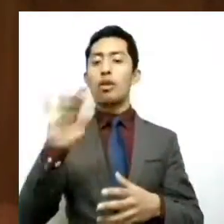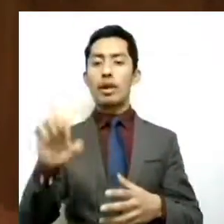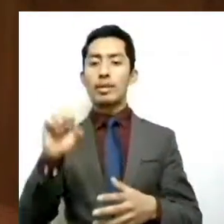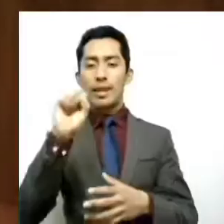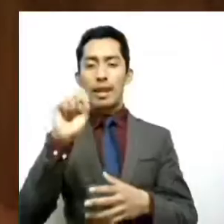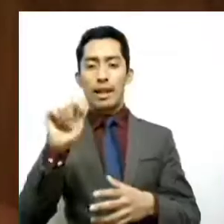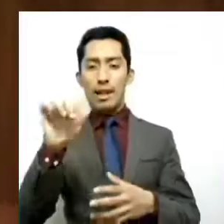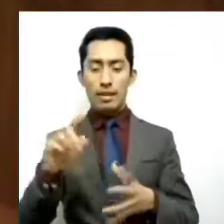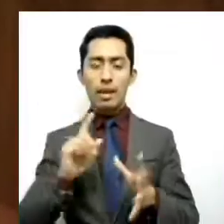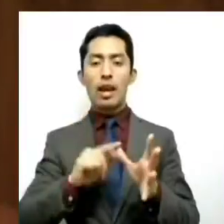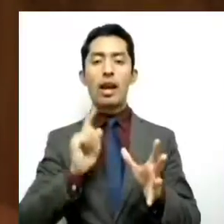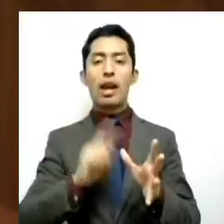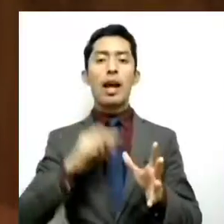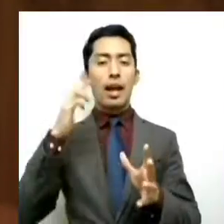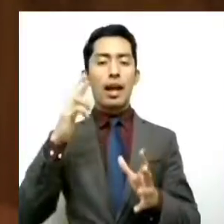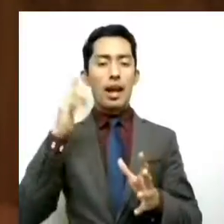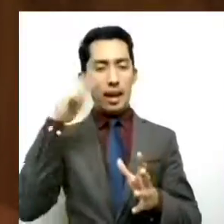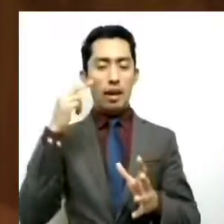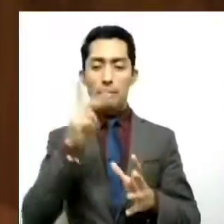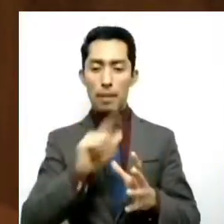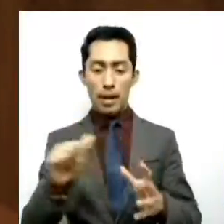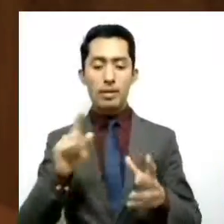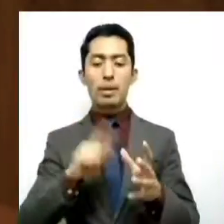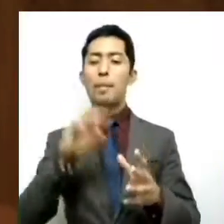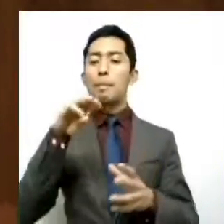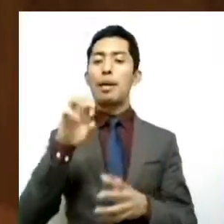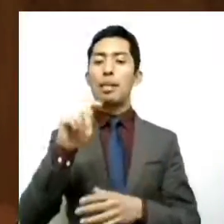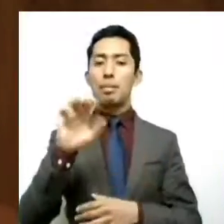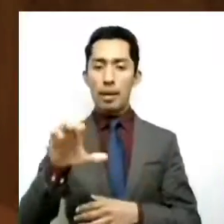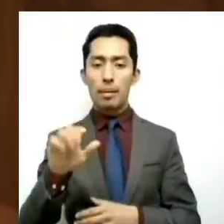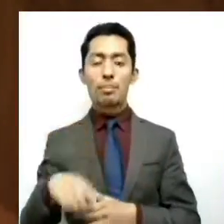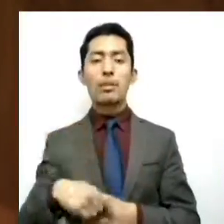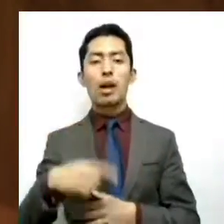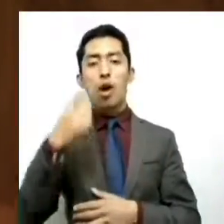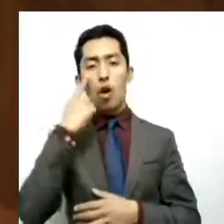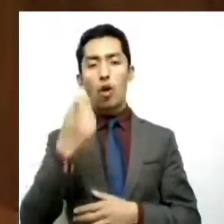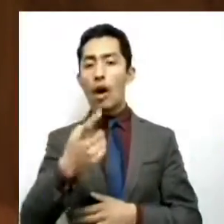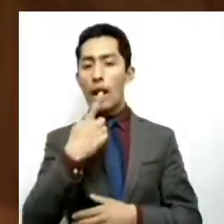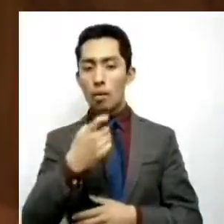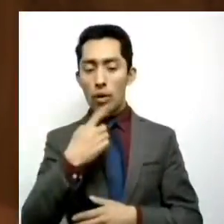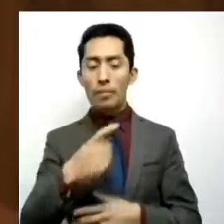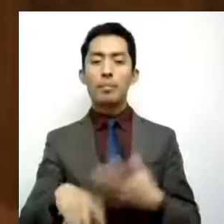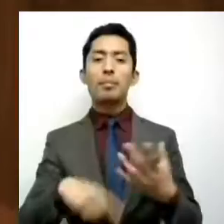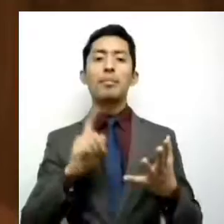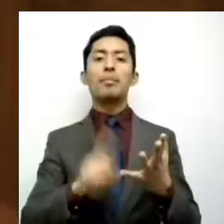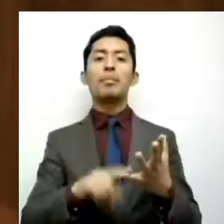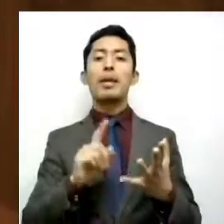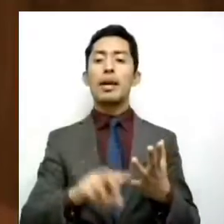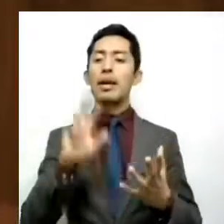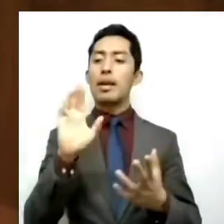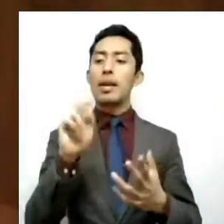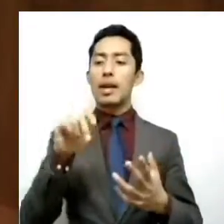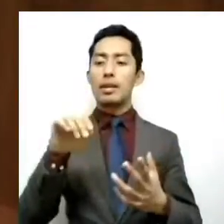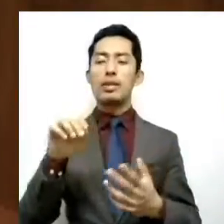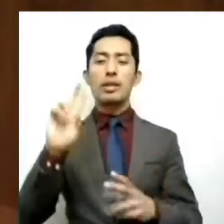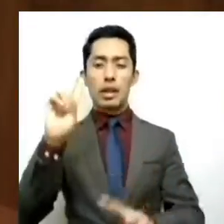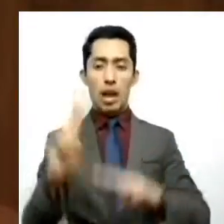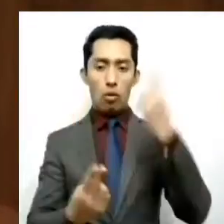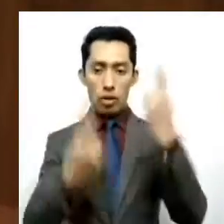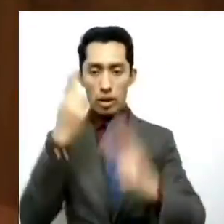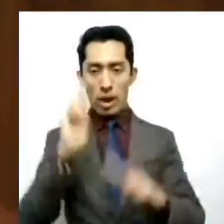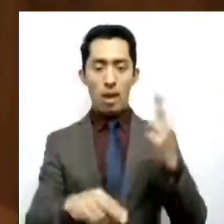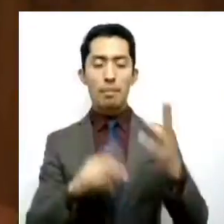Los Reyes La Paz, Metepec, Ojo de Agua, Renacimiento Naucalpan, San